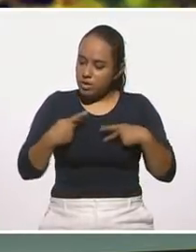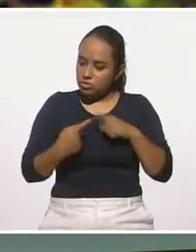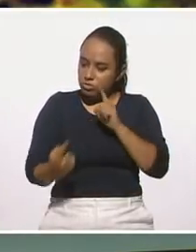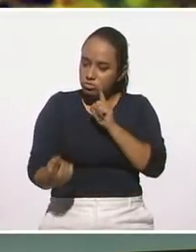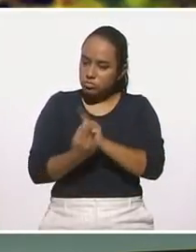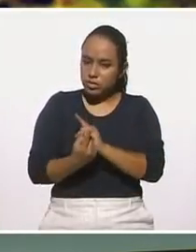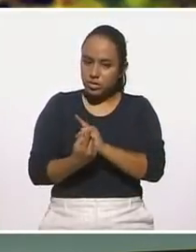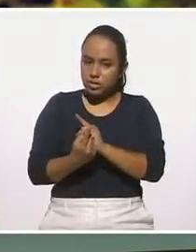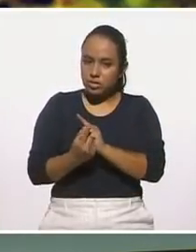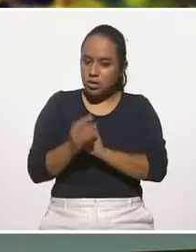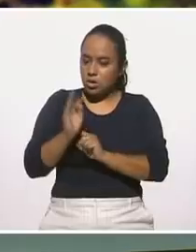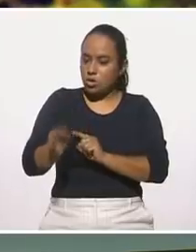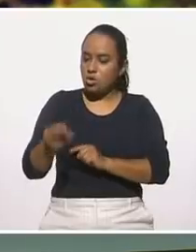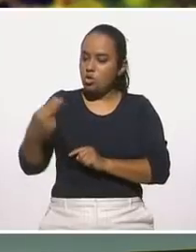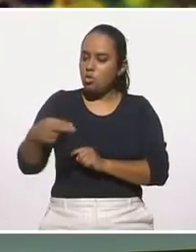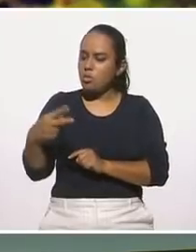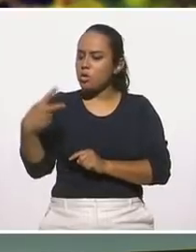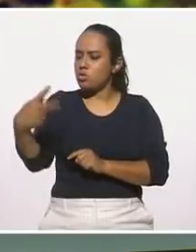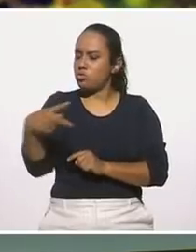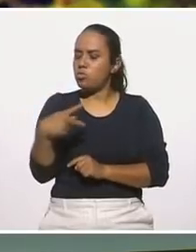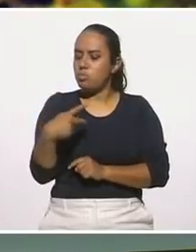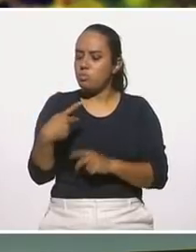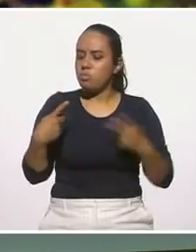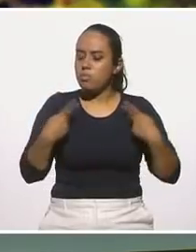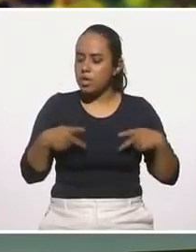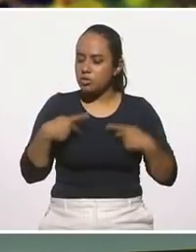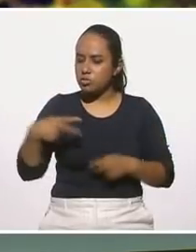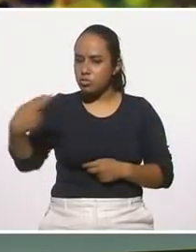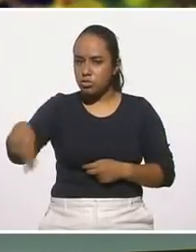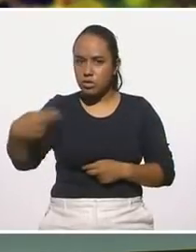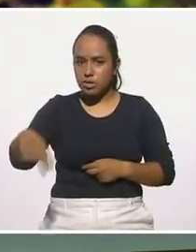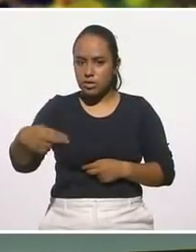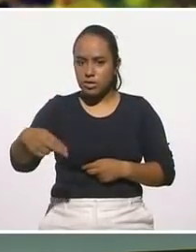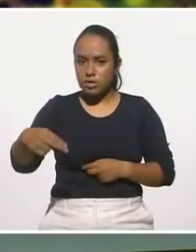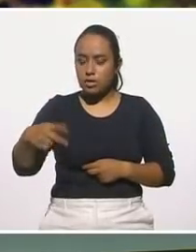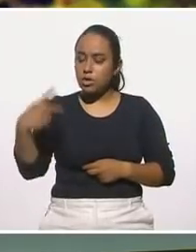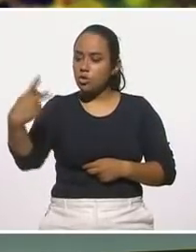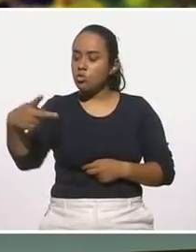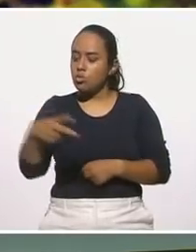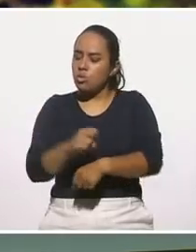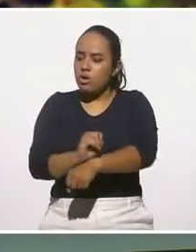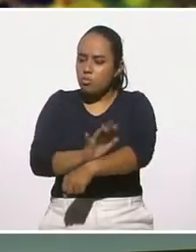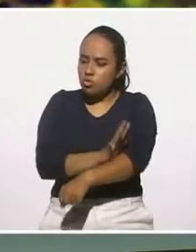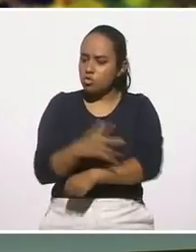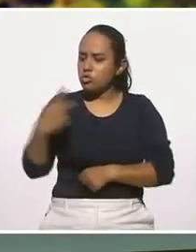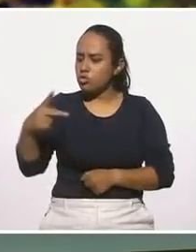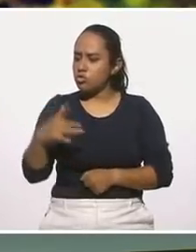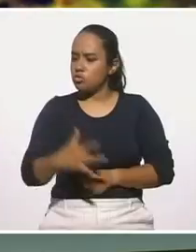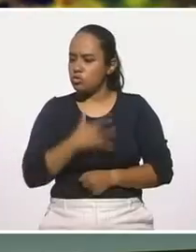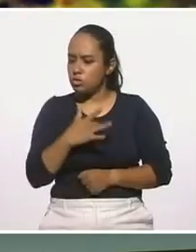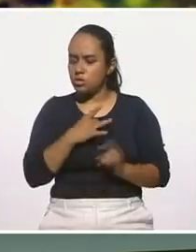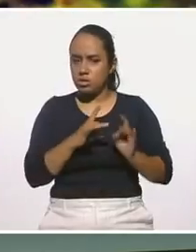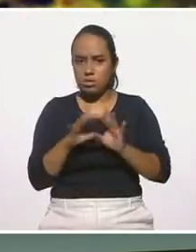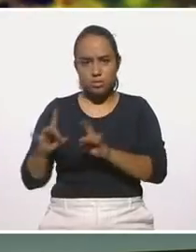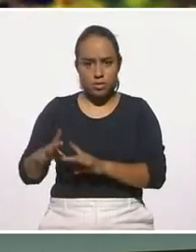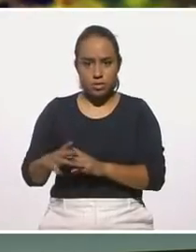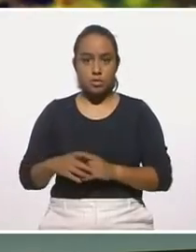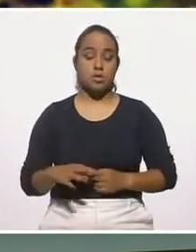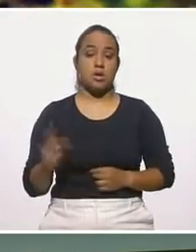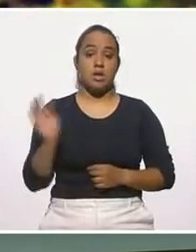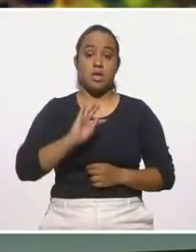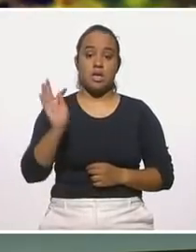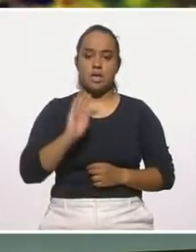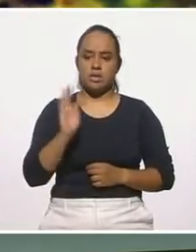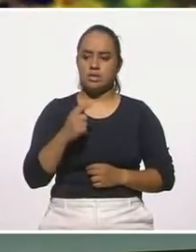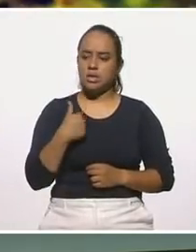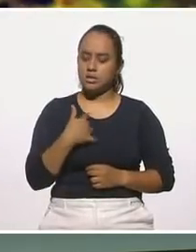nombre. El nombre de la persona. El nombre de la persona con la emoción y el sentimiento que está teniendo. Y a lo mejor eso nos acerca a